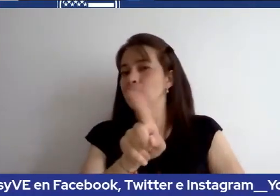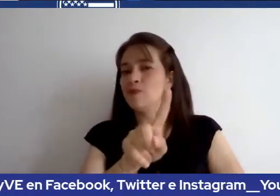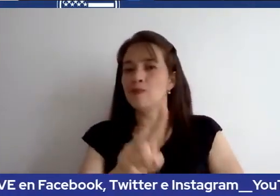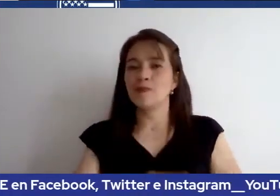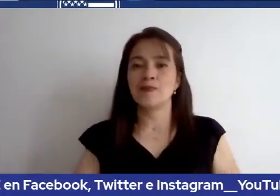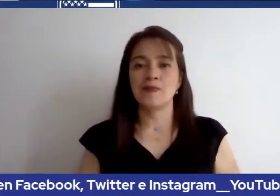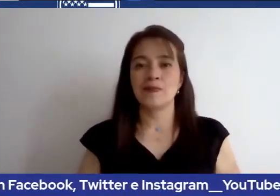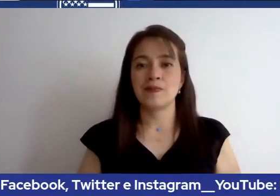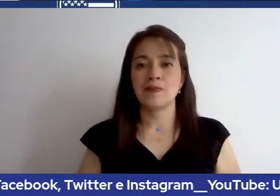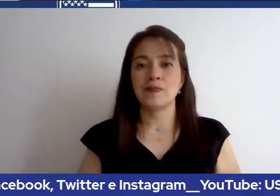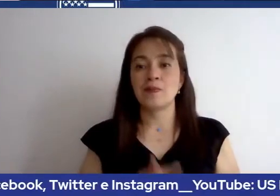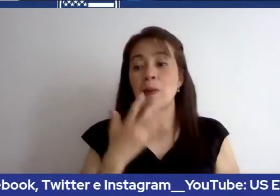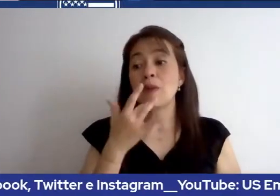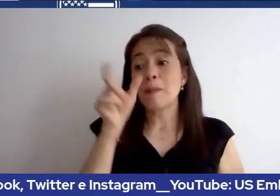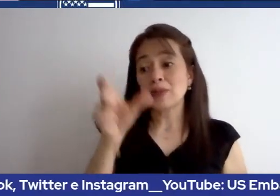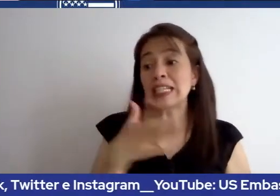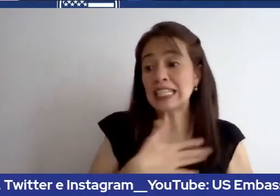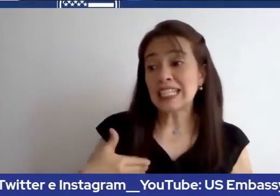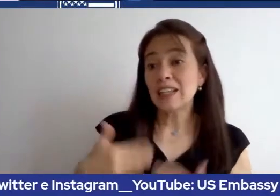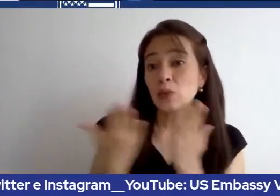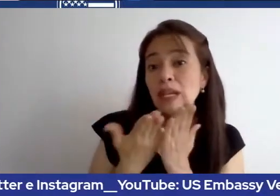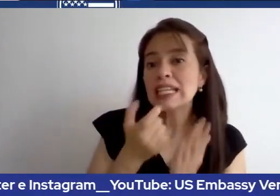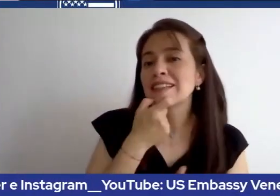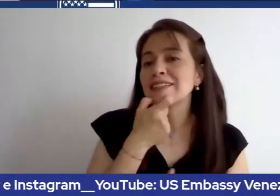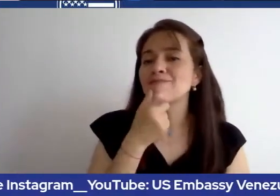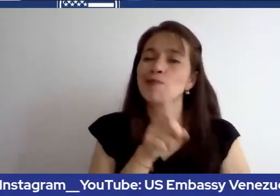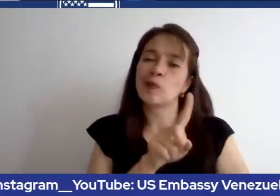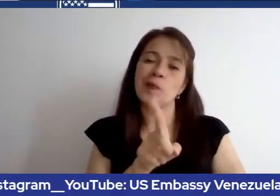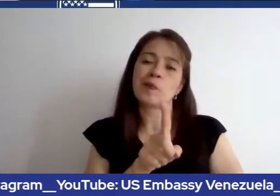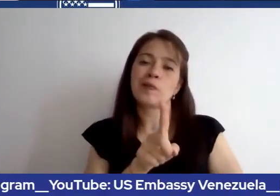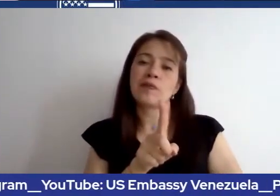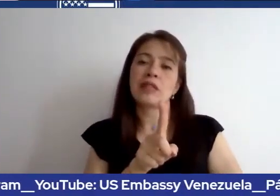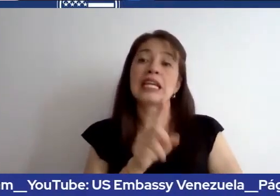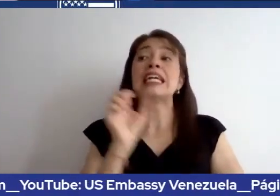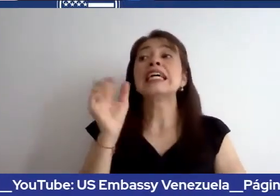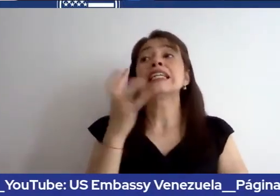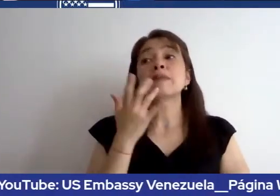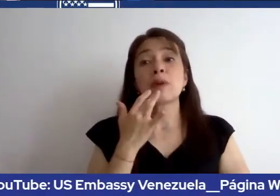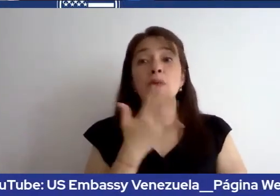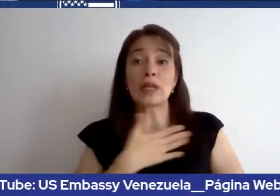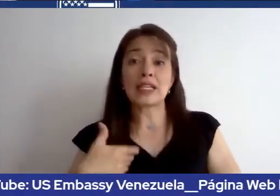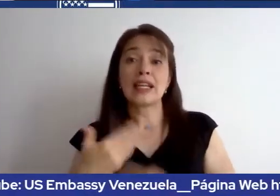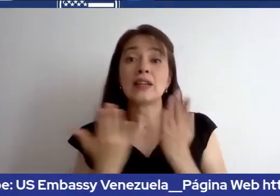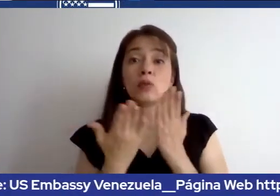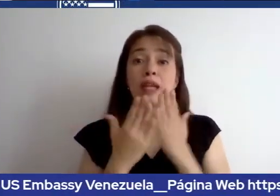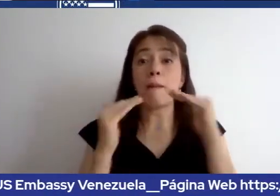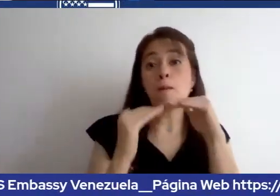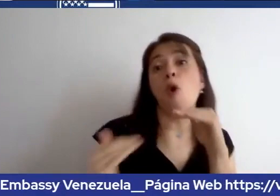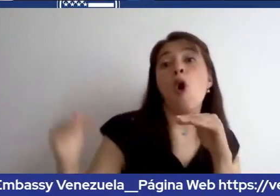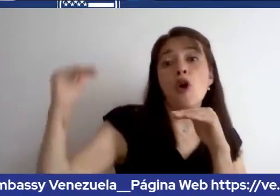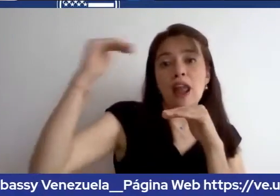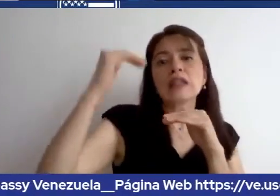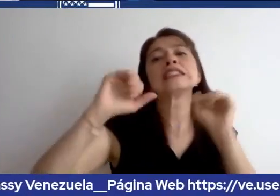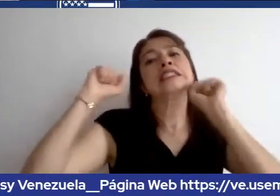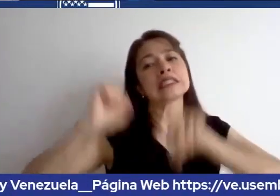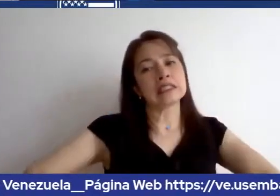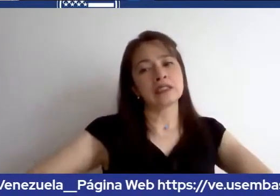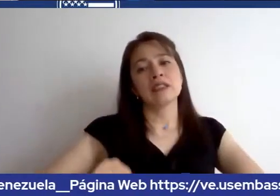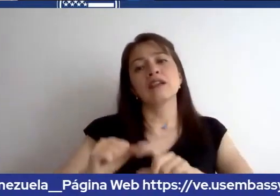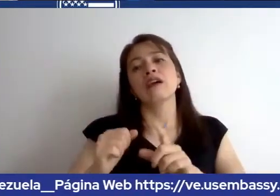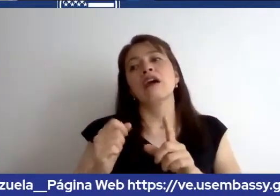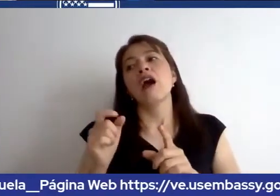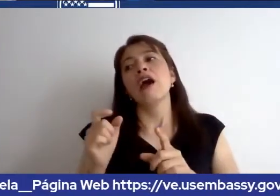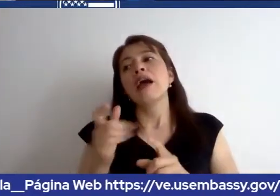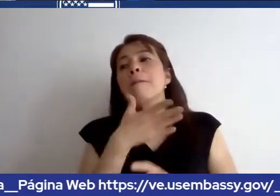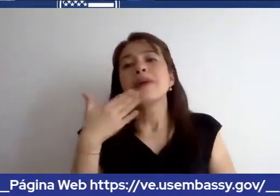pero en este caso tiene que presentarse en la embajada de los eeuu o cualquier otro país